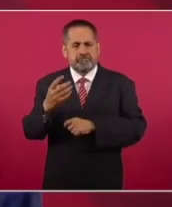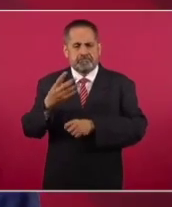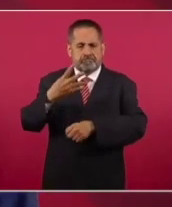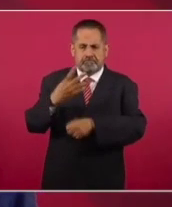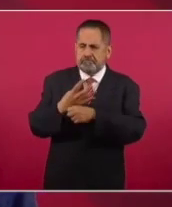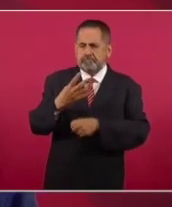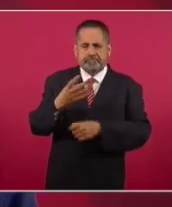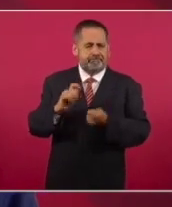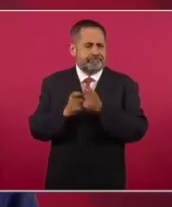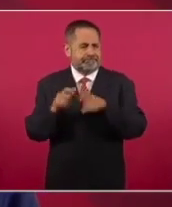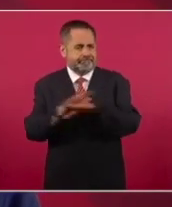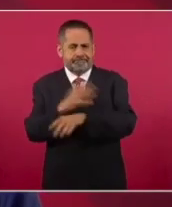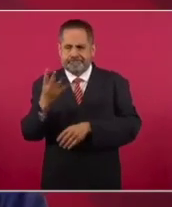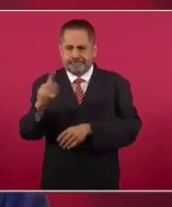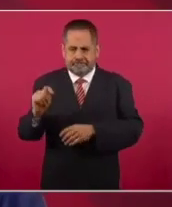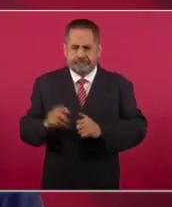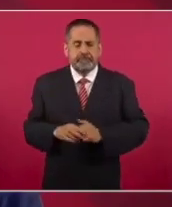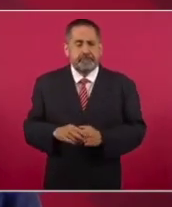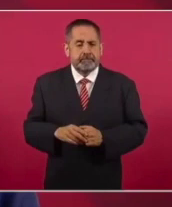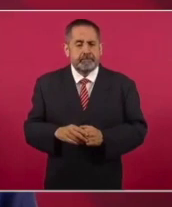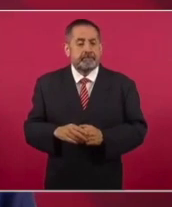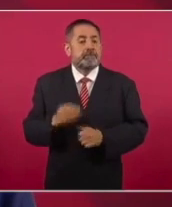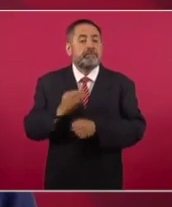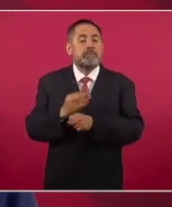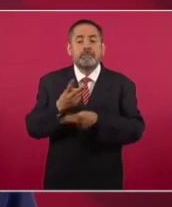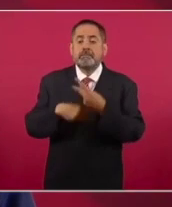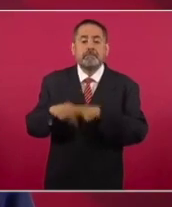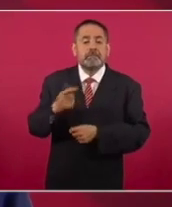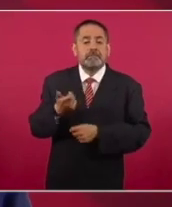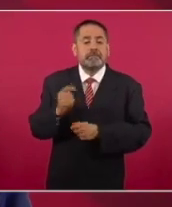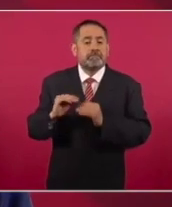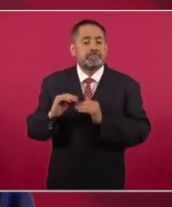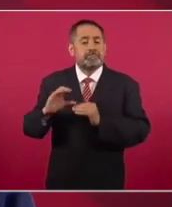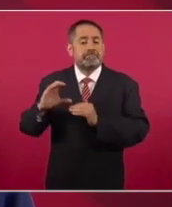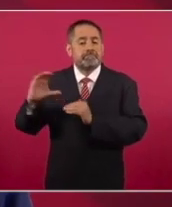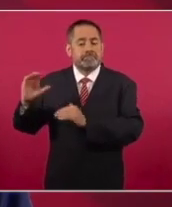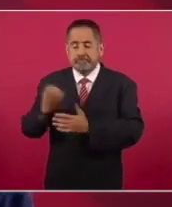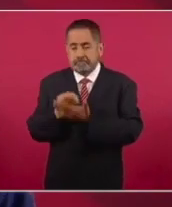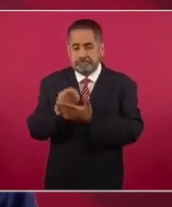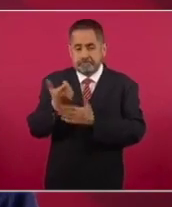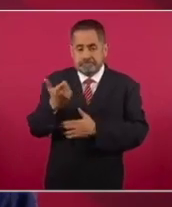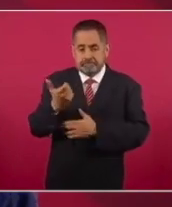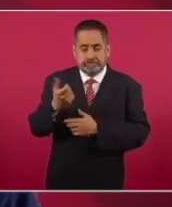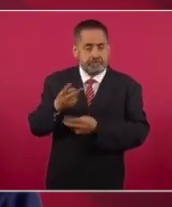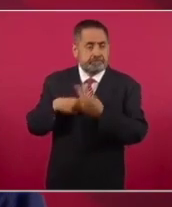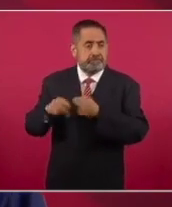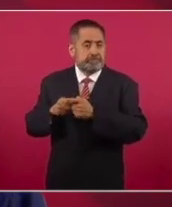cambio. Estamos creciendo, nuestra economía está